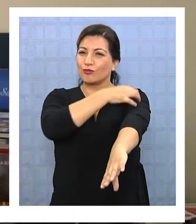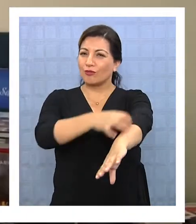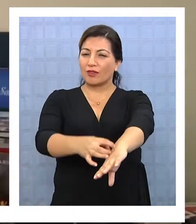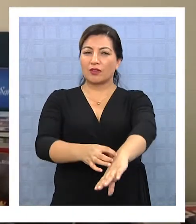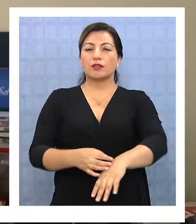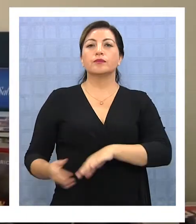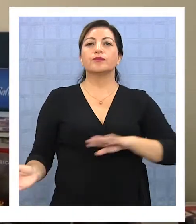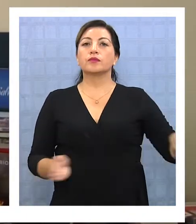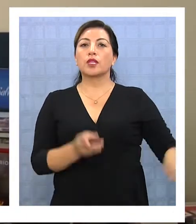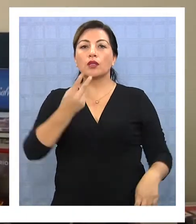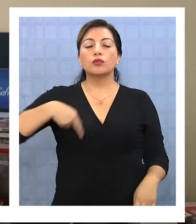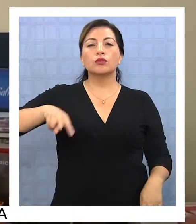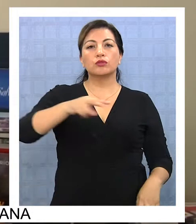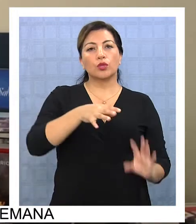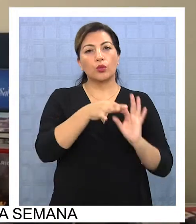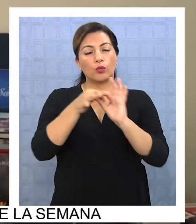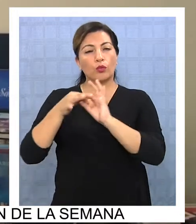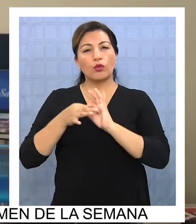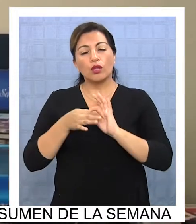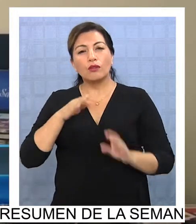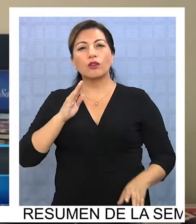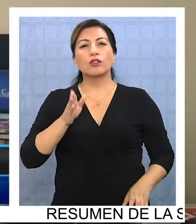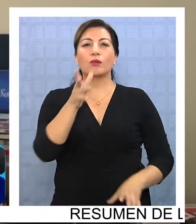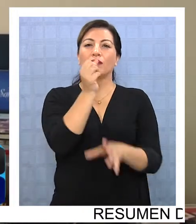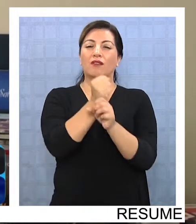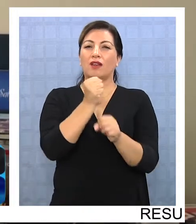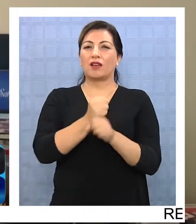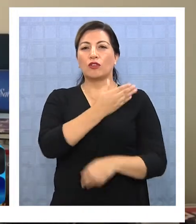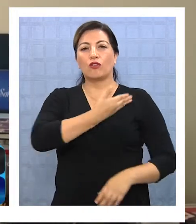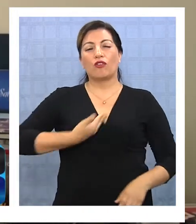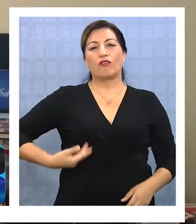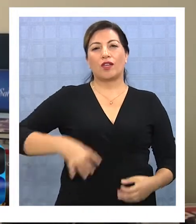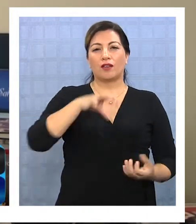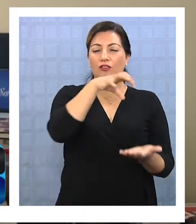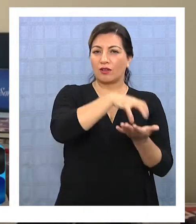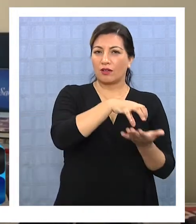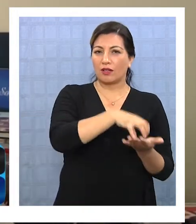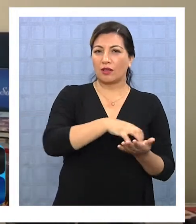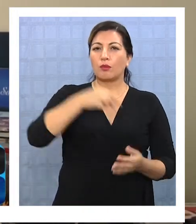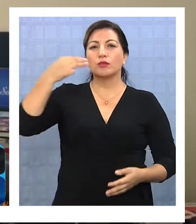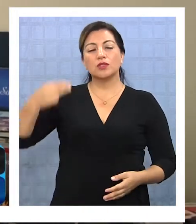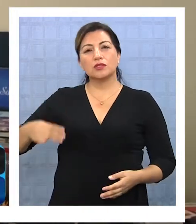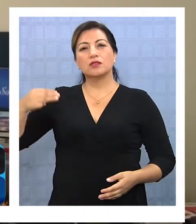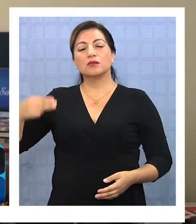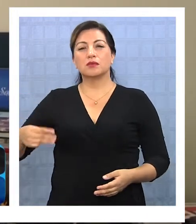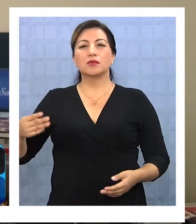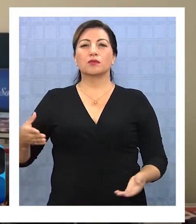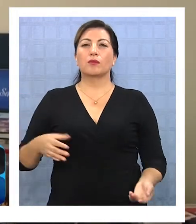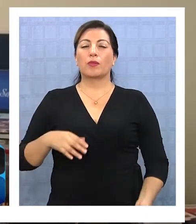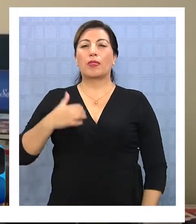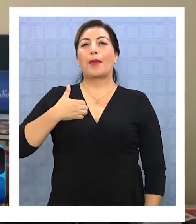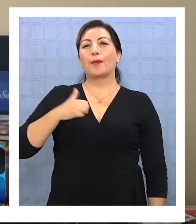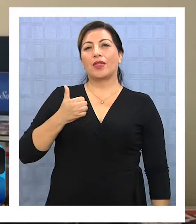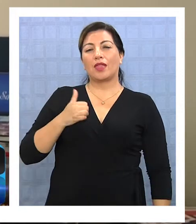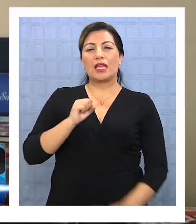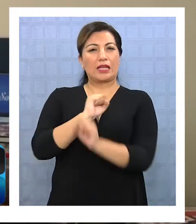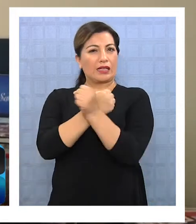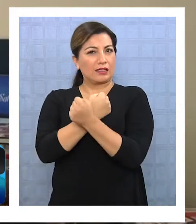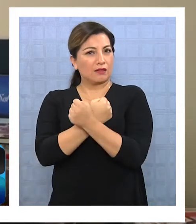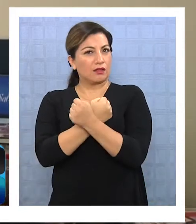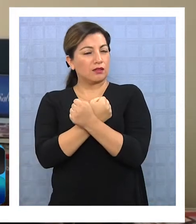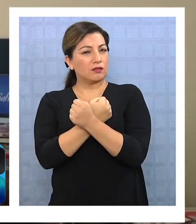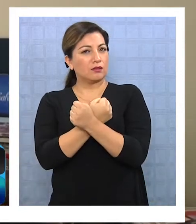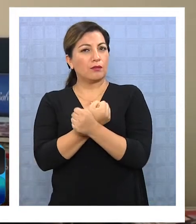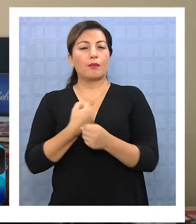país. Seguir trabajando en conjunto nosotros, tanto como el gobierno regional, el consejo regional, el municipio, la policía, investigaciones, carabineros,